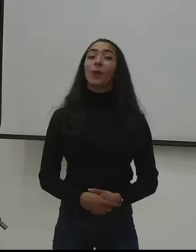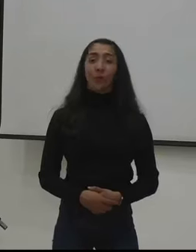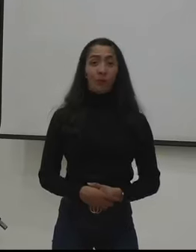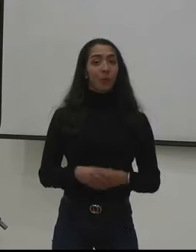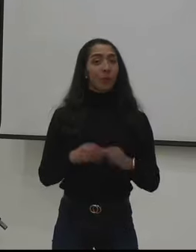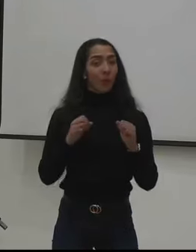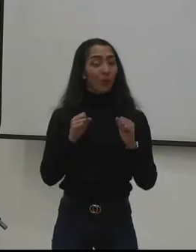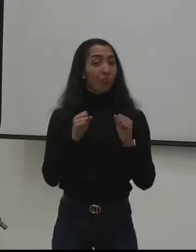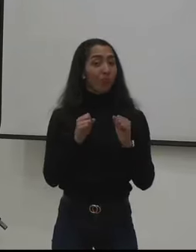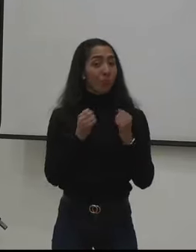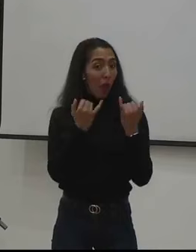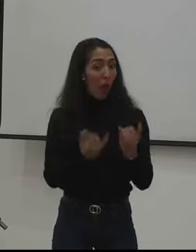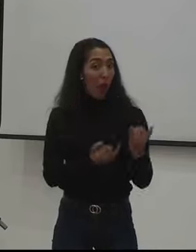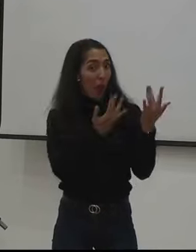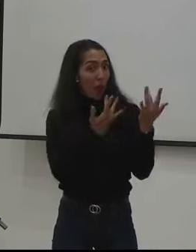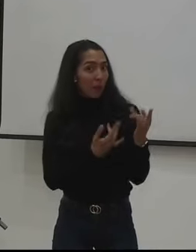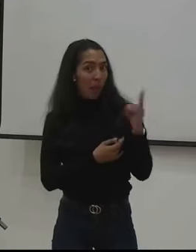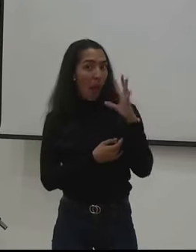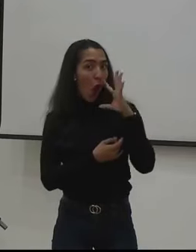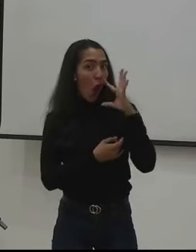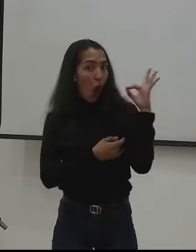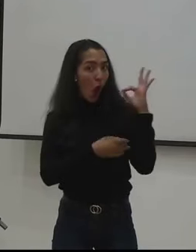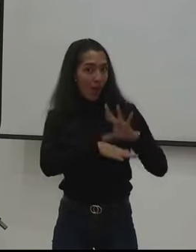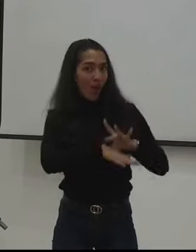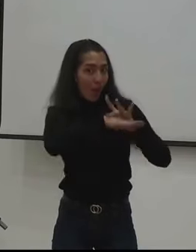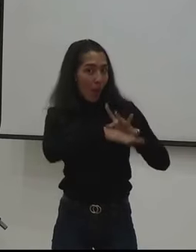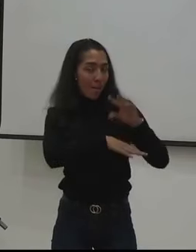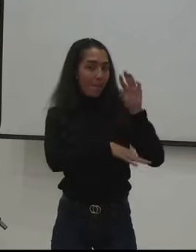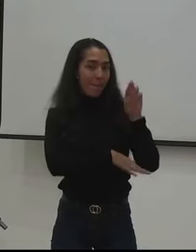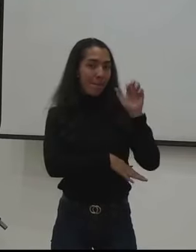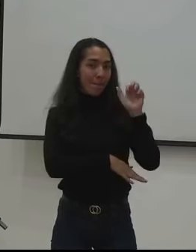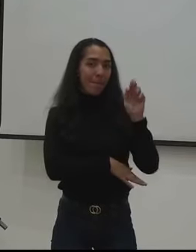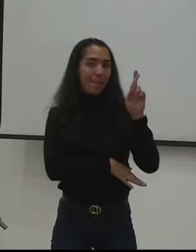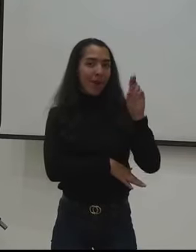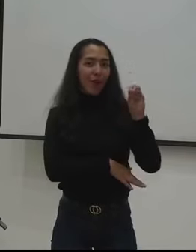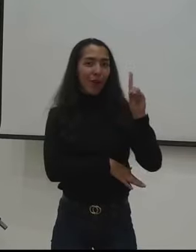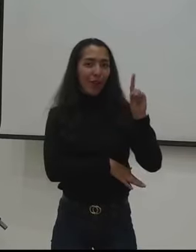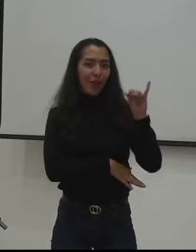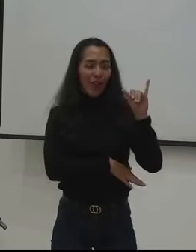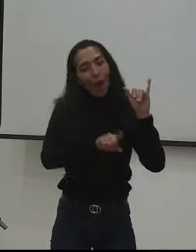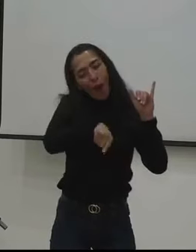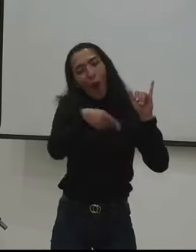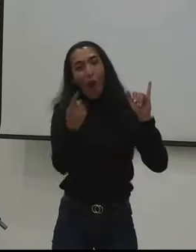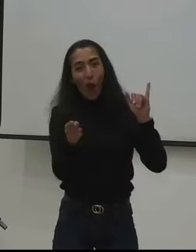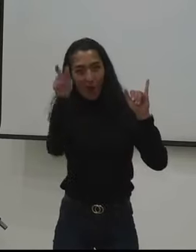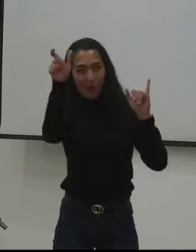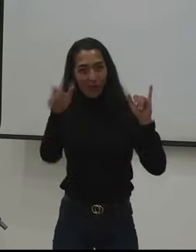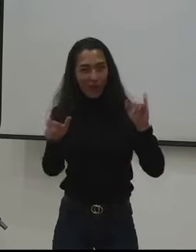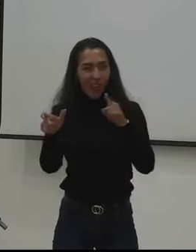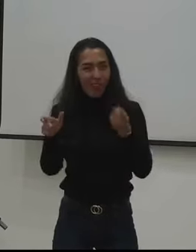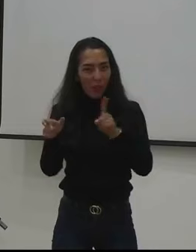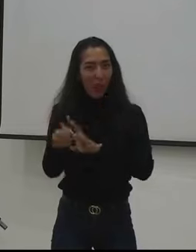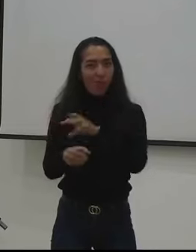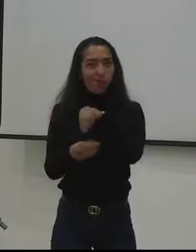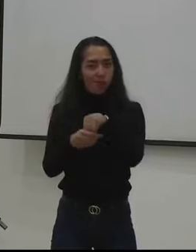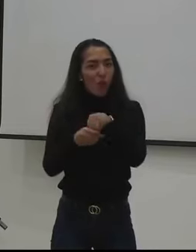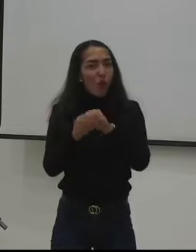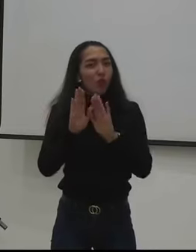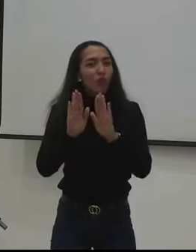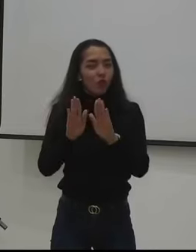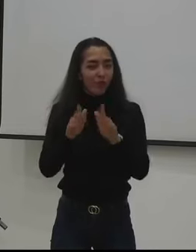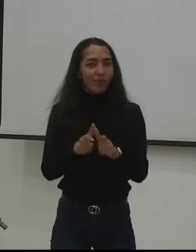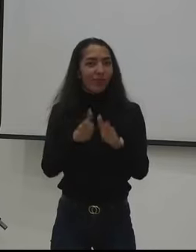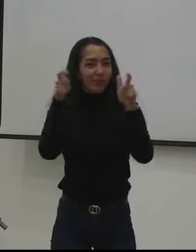Muy bien, mientras esperamos al doctor Parodi, damos paso entonces ahora al doctor Julián Peinado, congresista también de Colombia. Doctor Peinado,